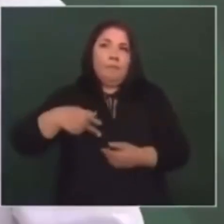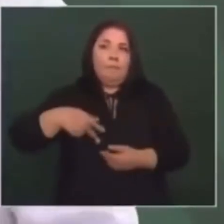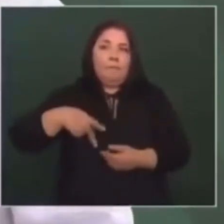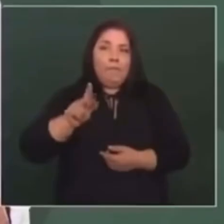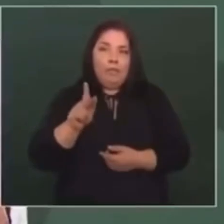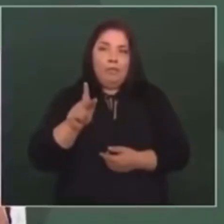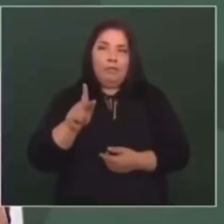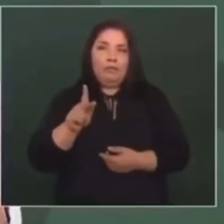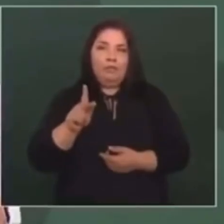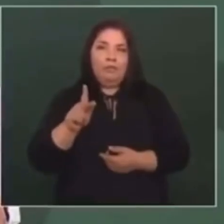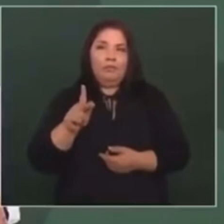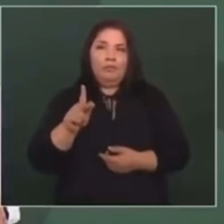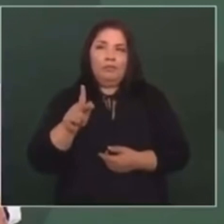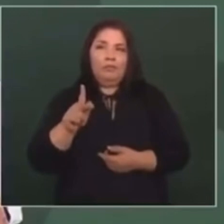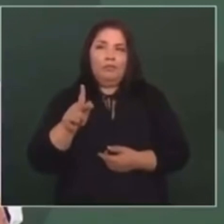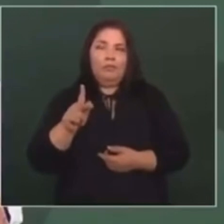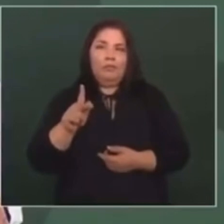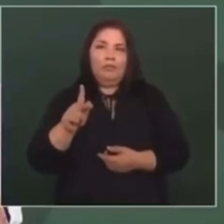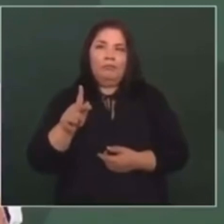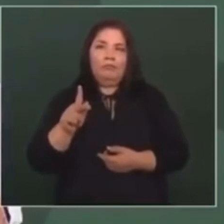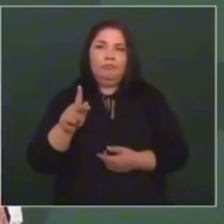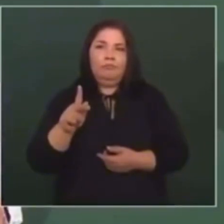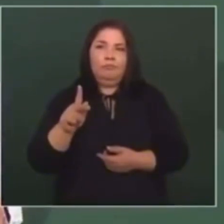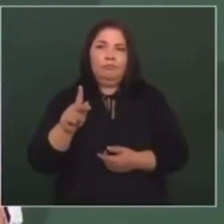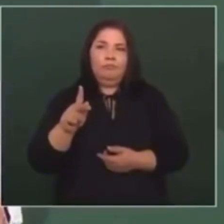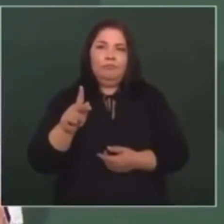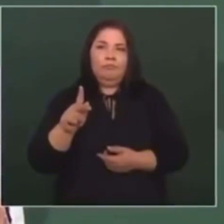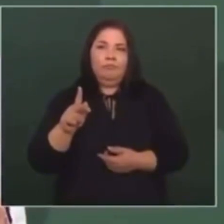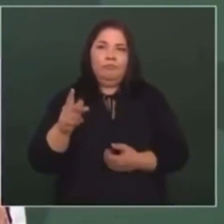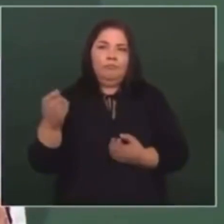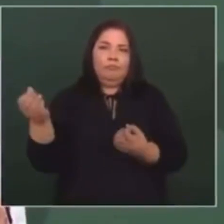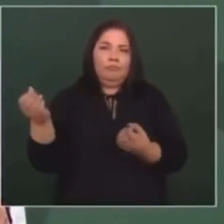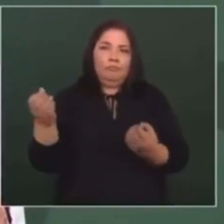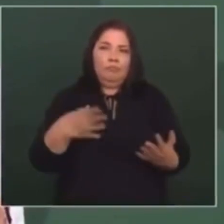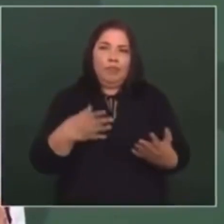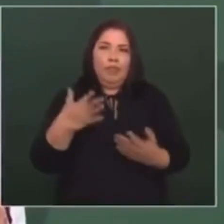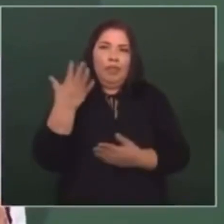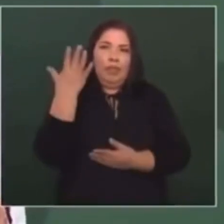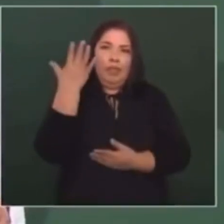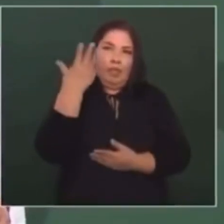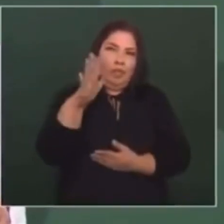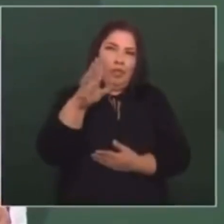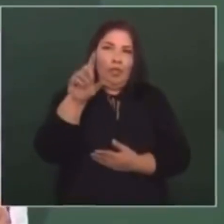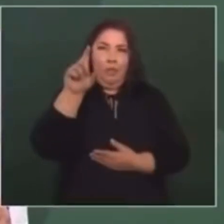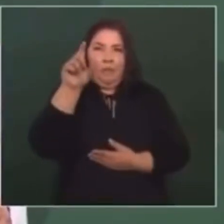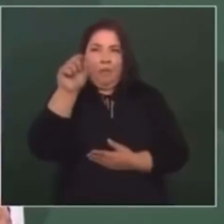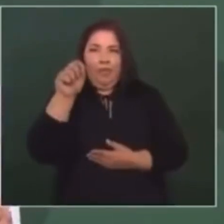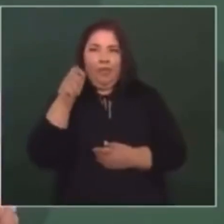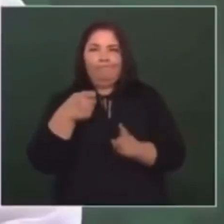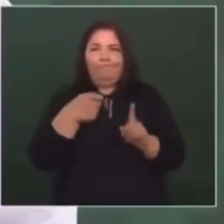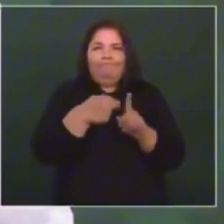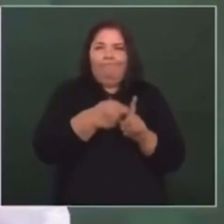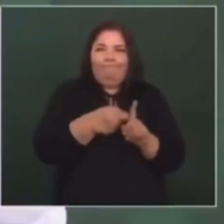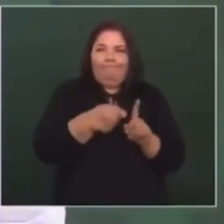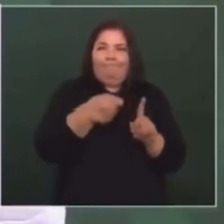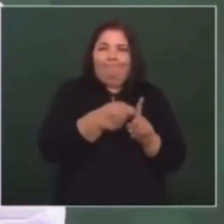a 10, 20 provocadores